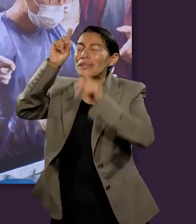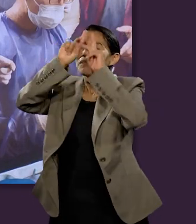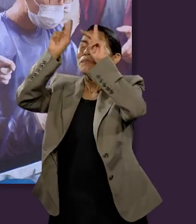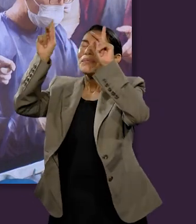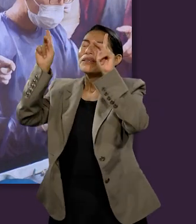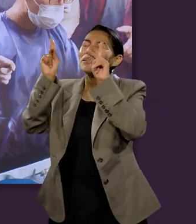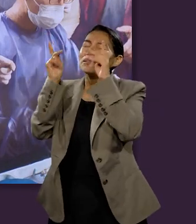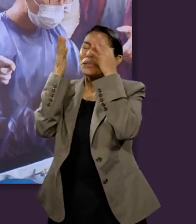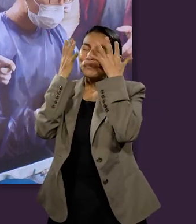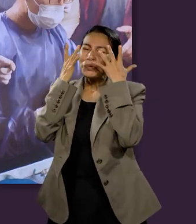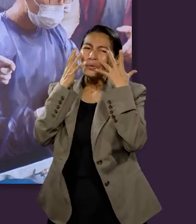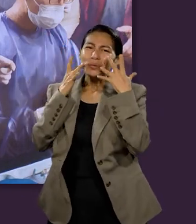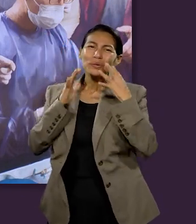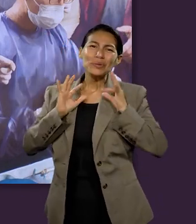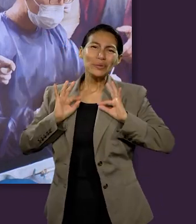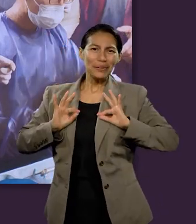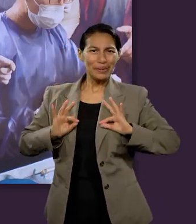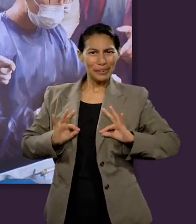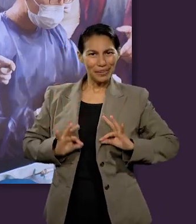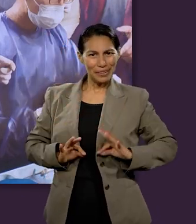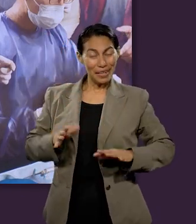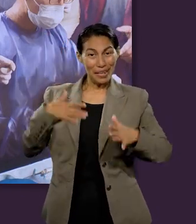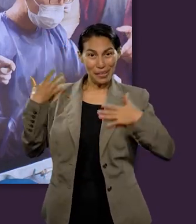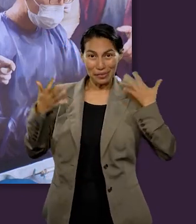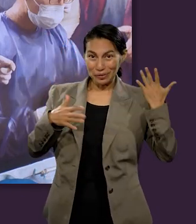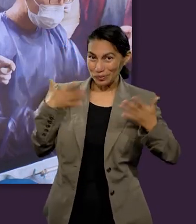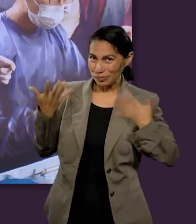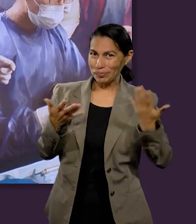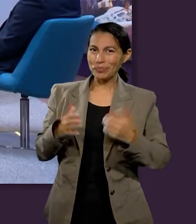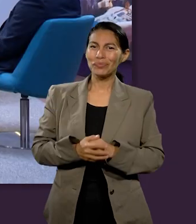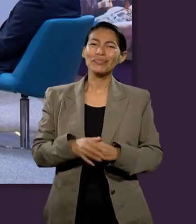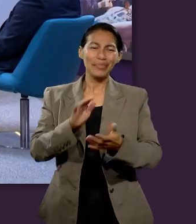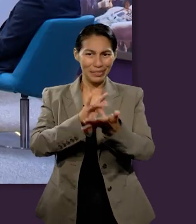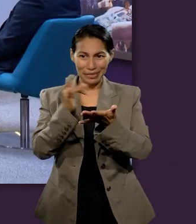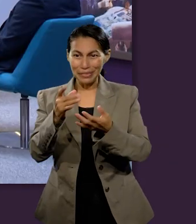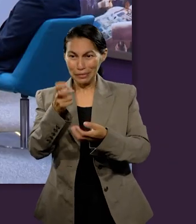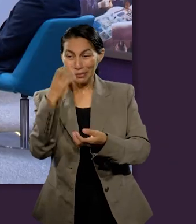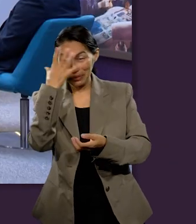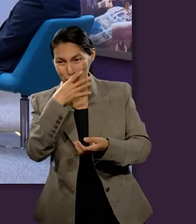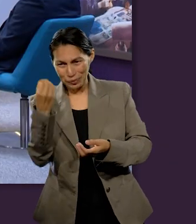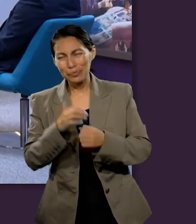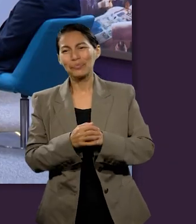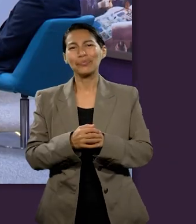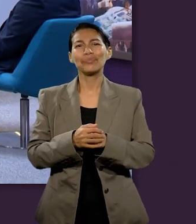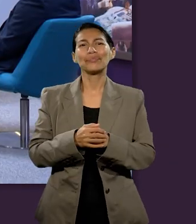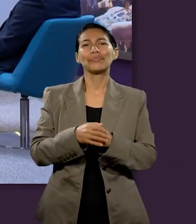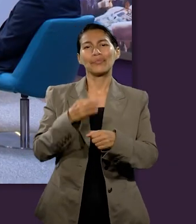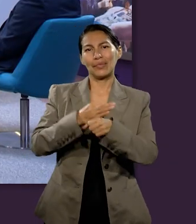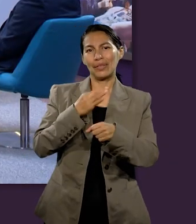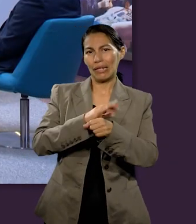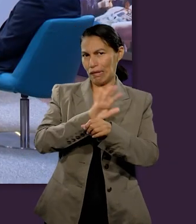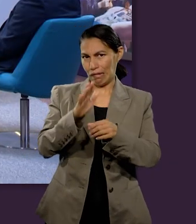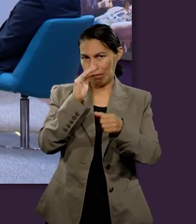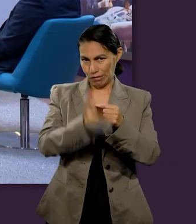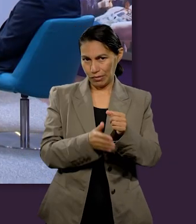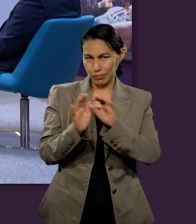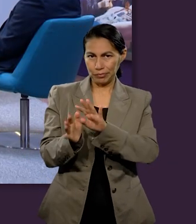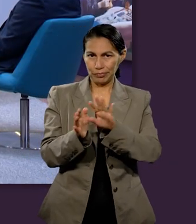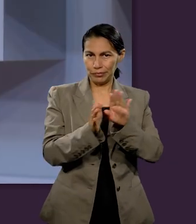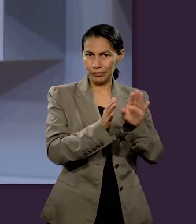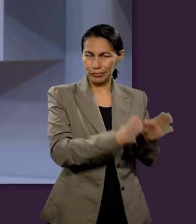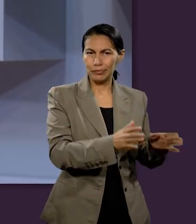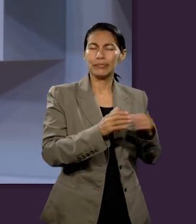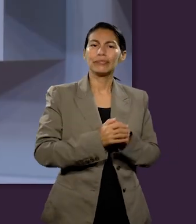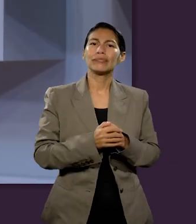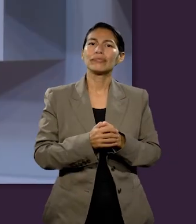a poder experimentar esa paz que en estos días tanto anhelamos. Muy bien, muchas gracias por este comentario.